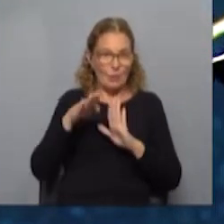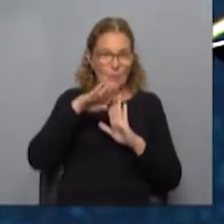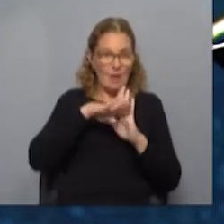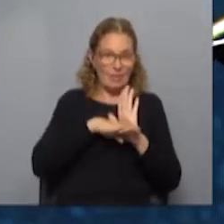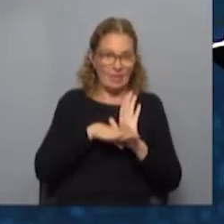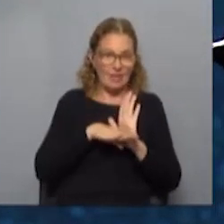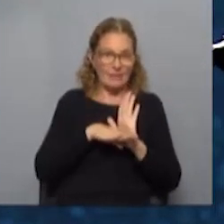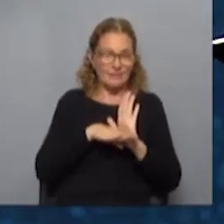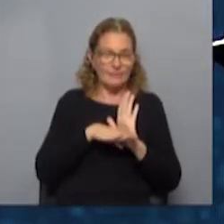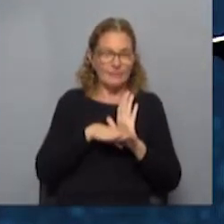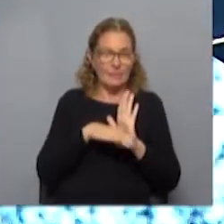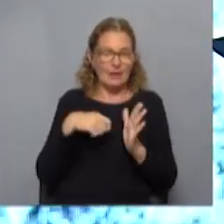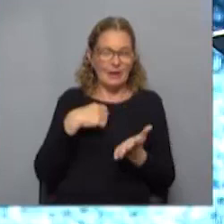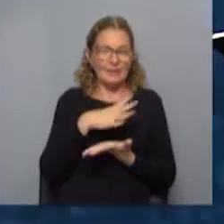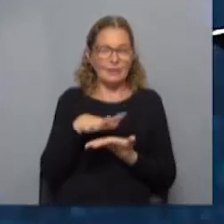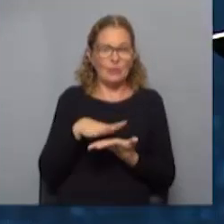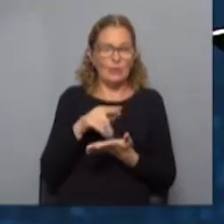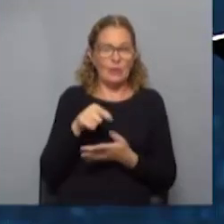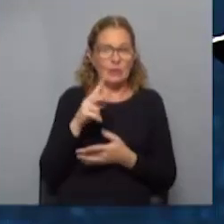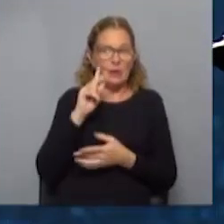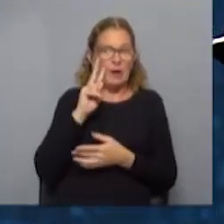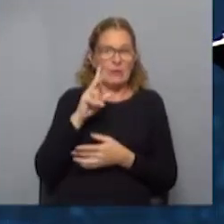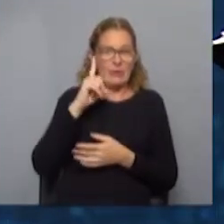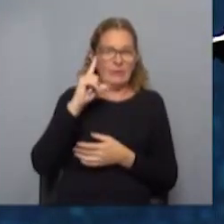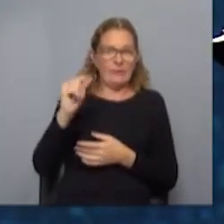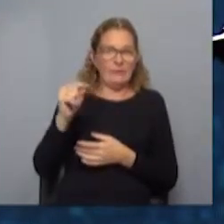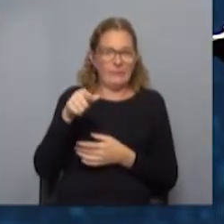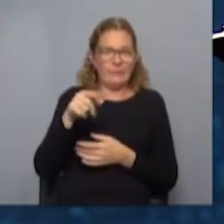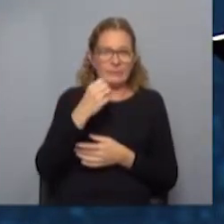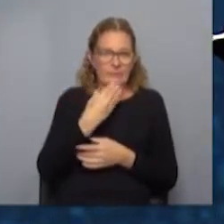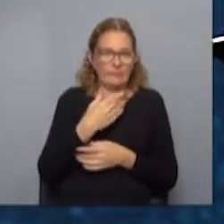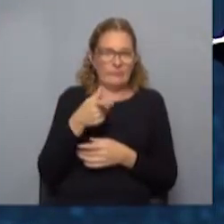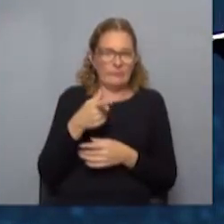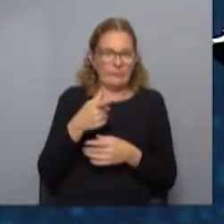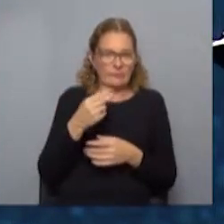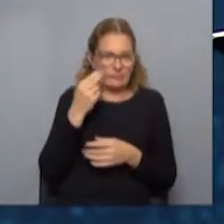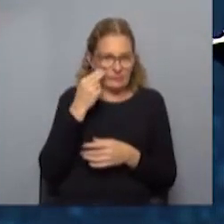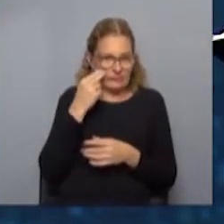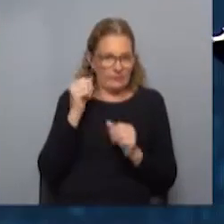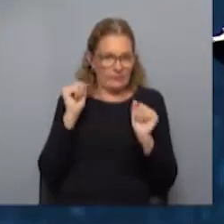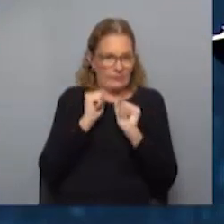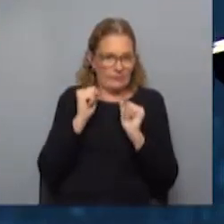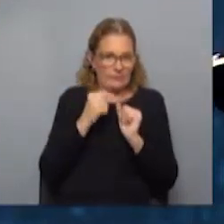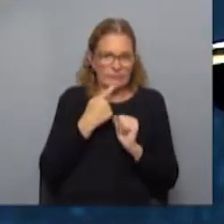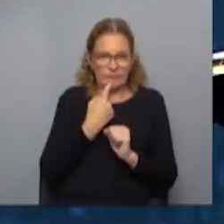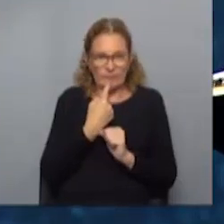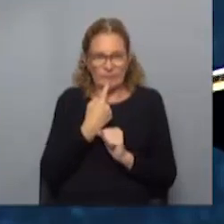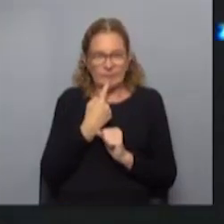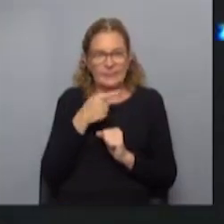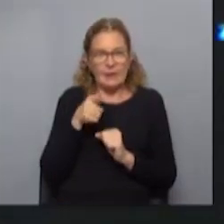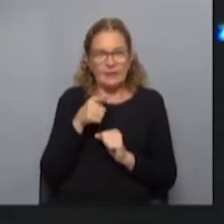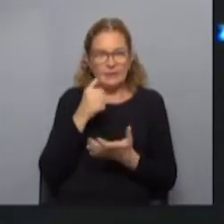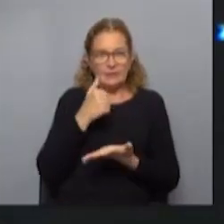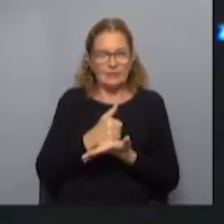que para aquella situación hoy la vemos a la distancia, pero fue lo más adecuado porque había un gran temor y una gran incertidumbre. Recordemos que ahí